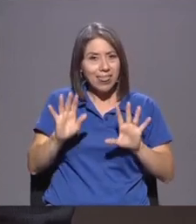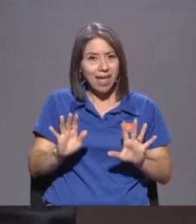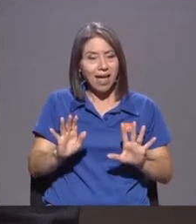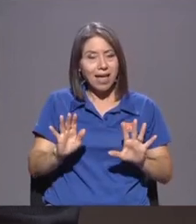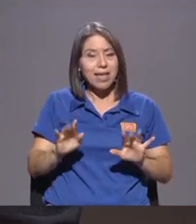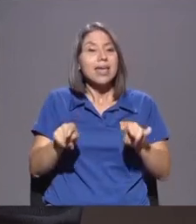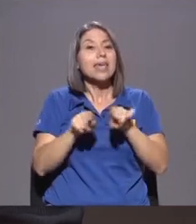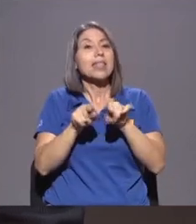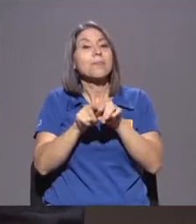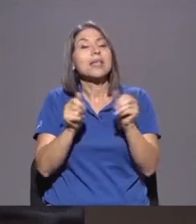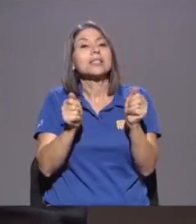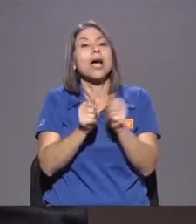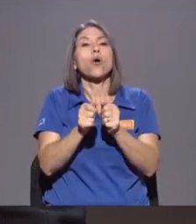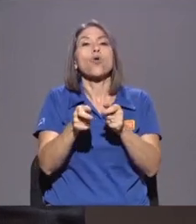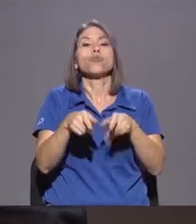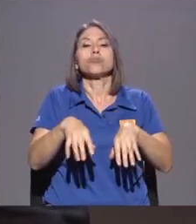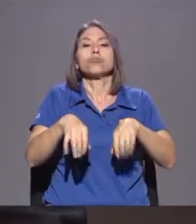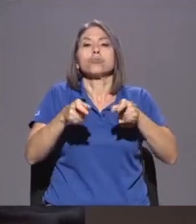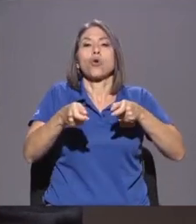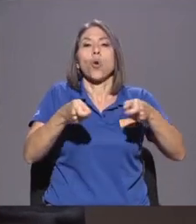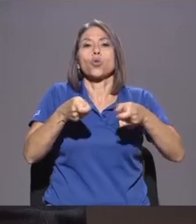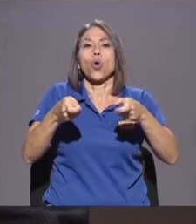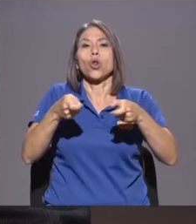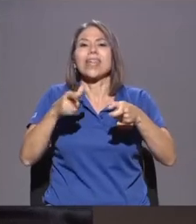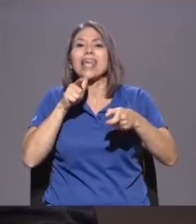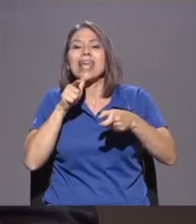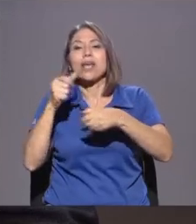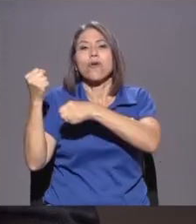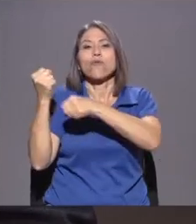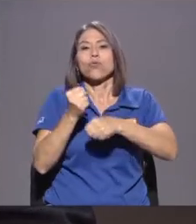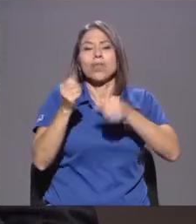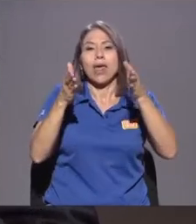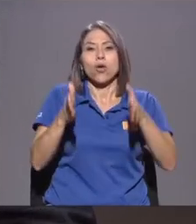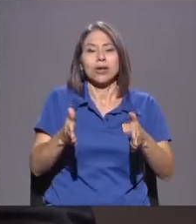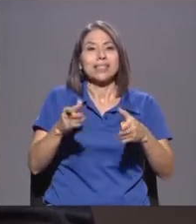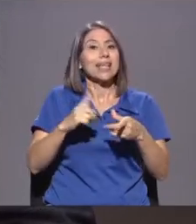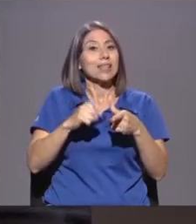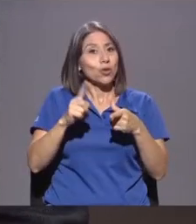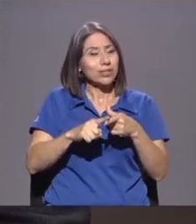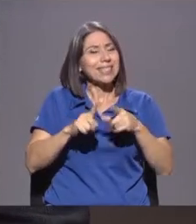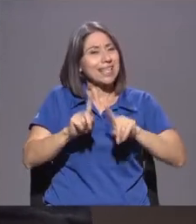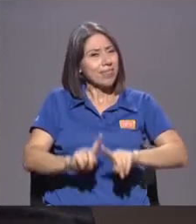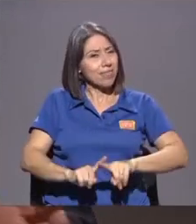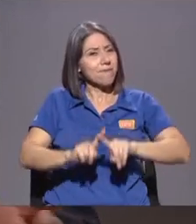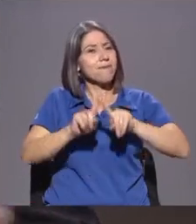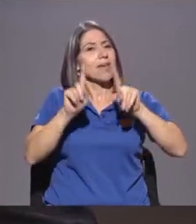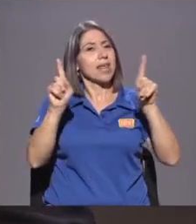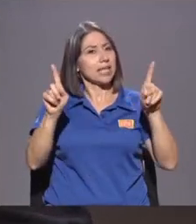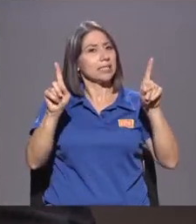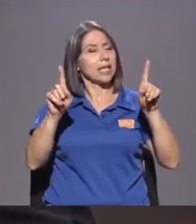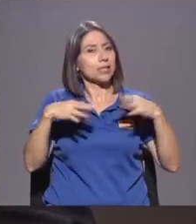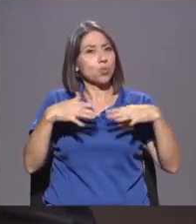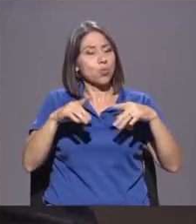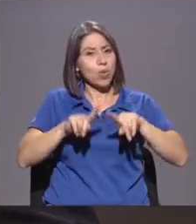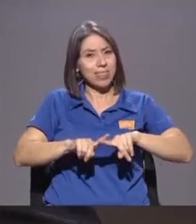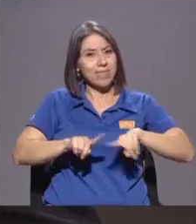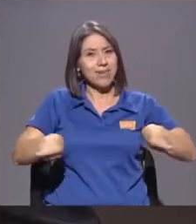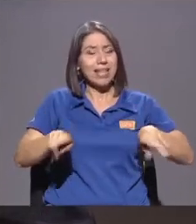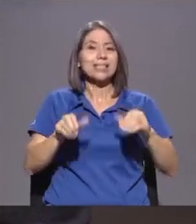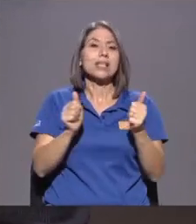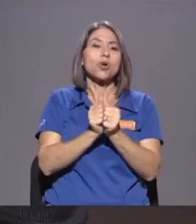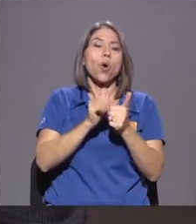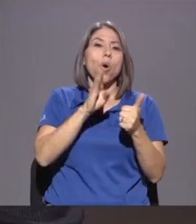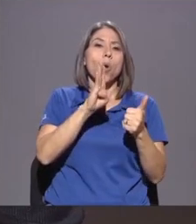Está bajo el control De los fundadores Entonces Tiene diferencias fundamentales Con lo que sería Bitcoin,